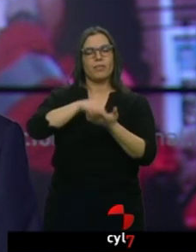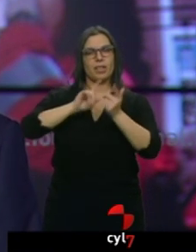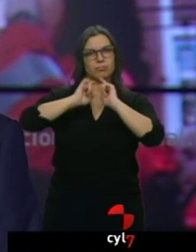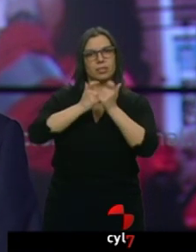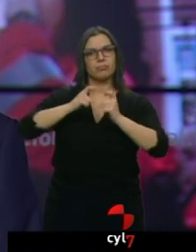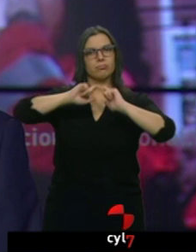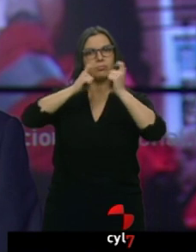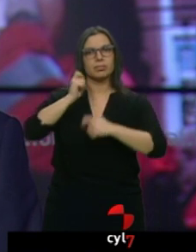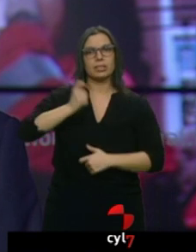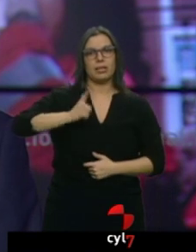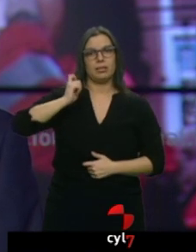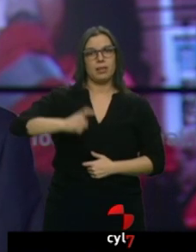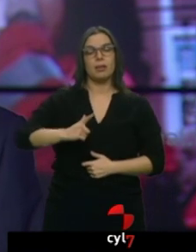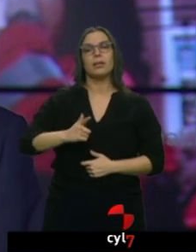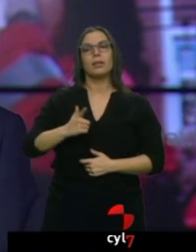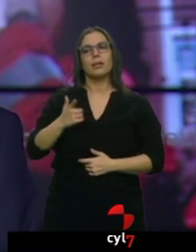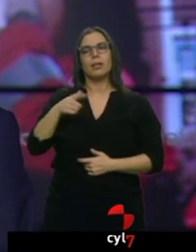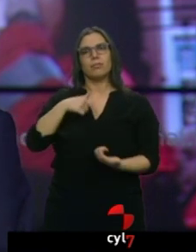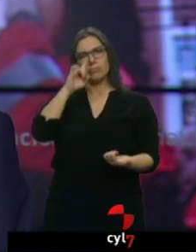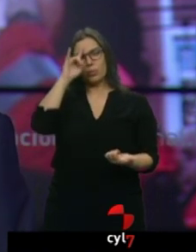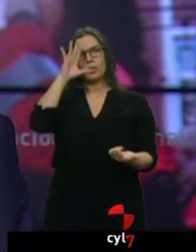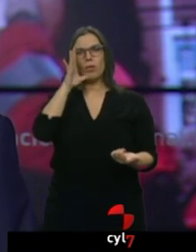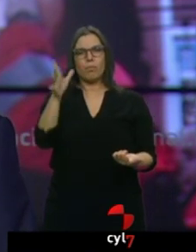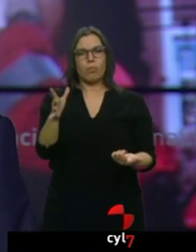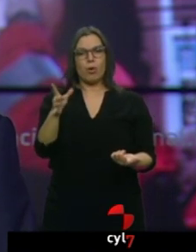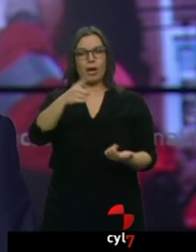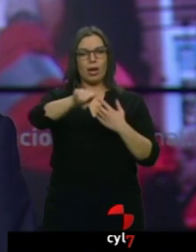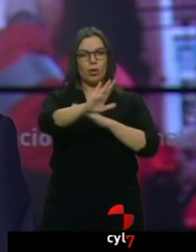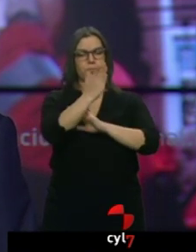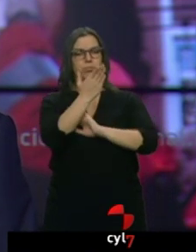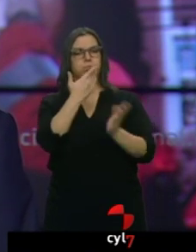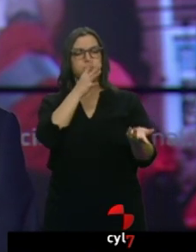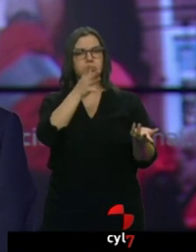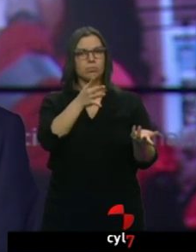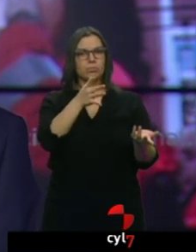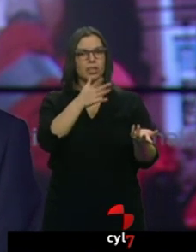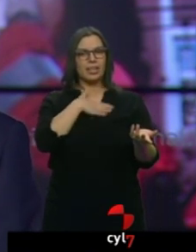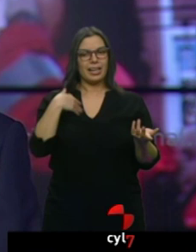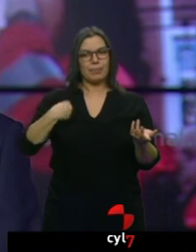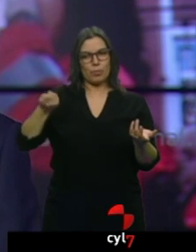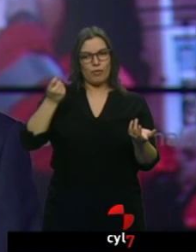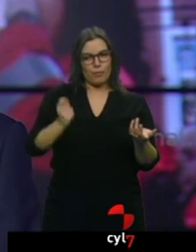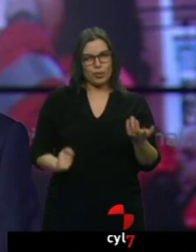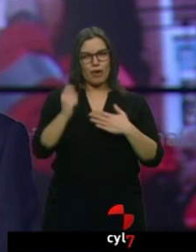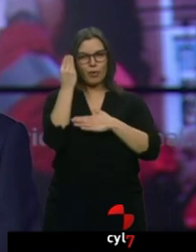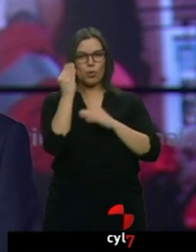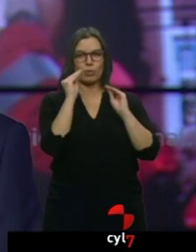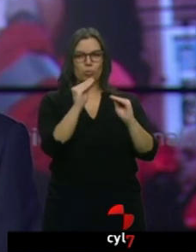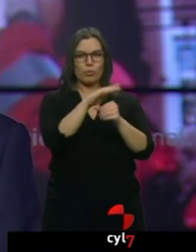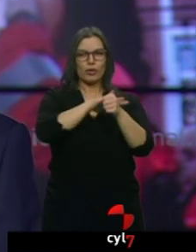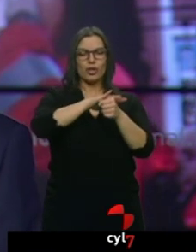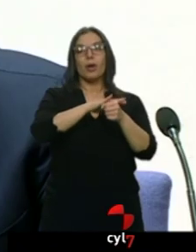con ellos y se muestra sorprendido de que su planteamiento sea eliminar la figura del profesional de área. La alternativa, dijo, es la precariedad.